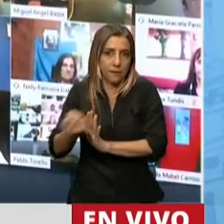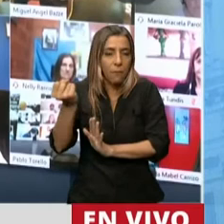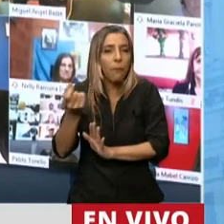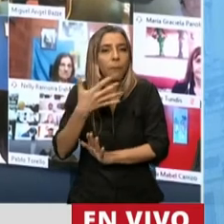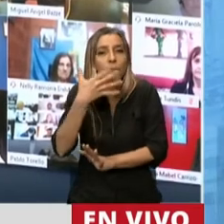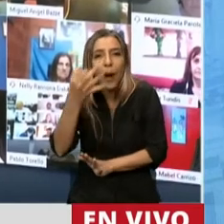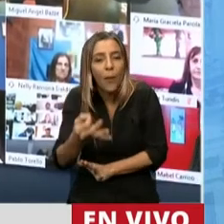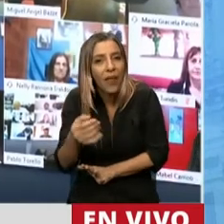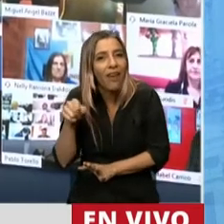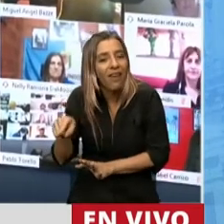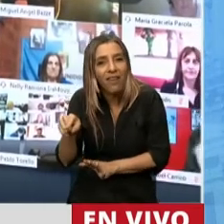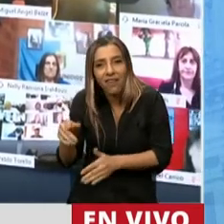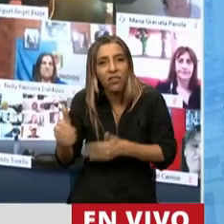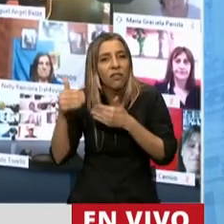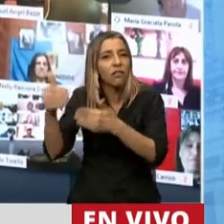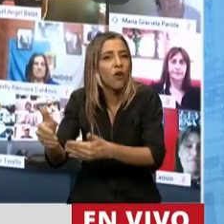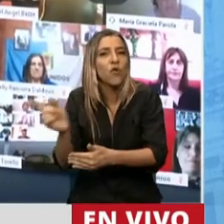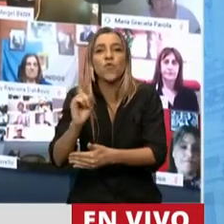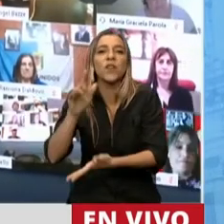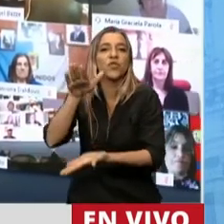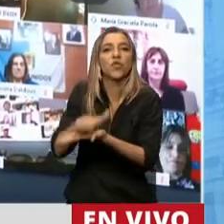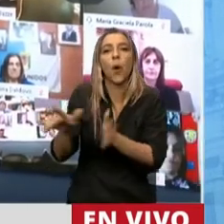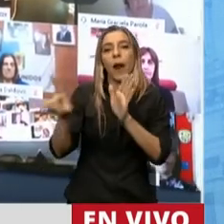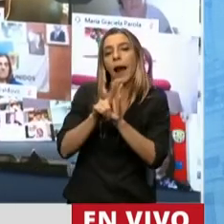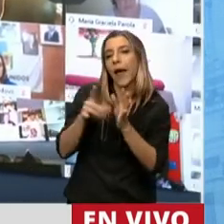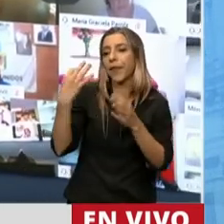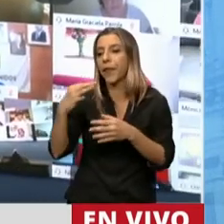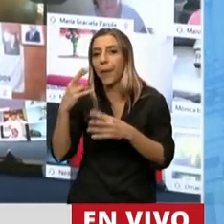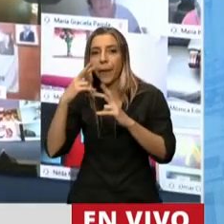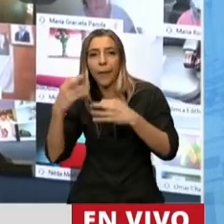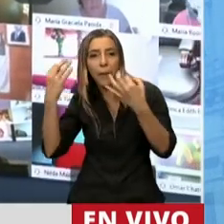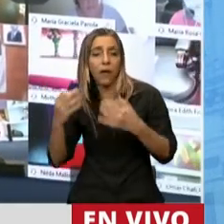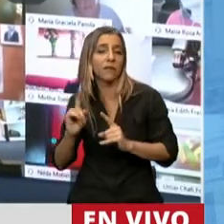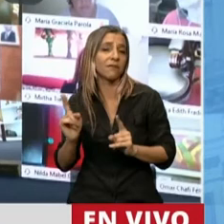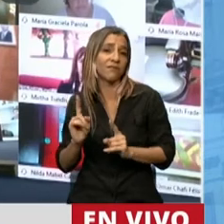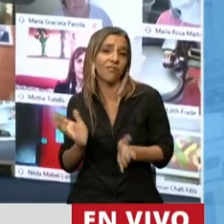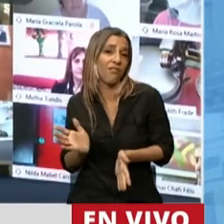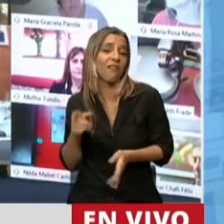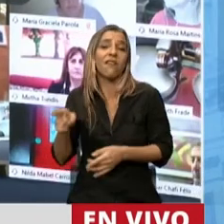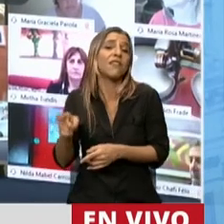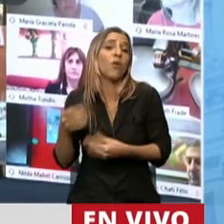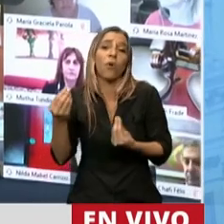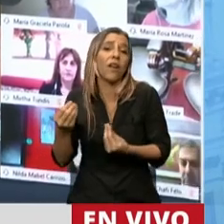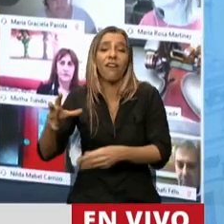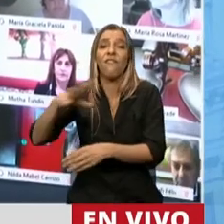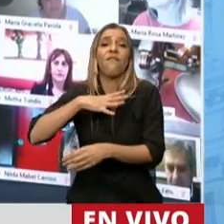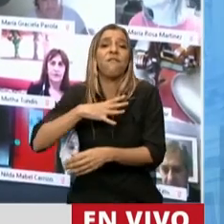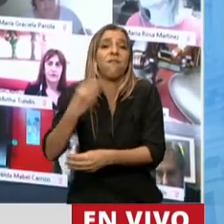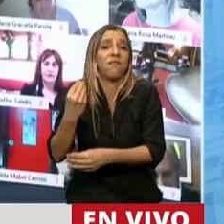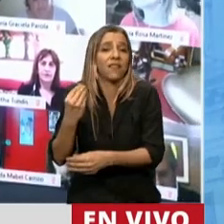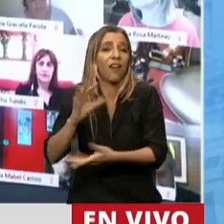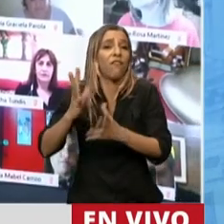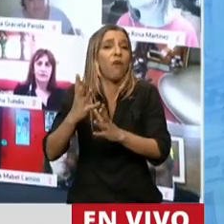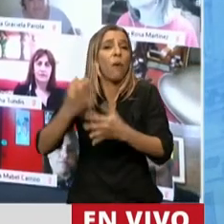es que este retraso no tiene que ver con los tiempos legislativos, sino más bien con la falta de una estrategia y una visión